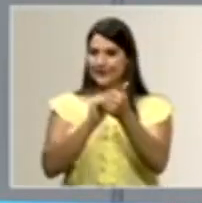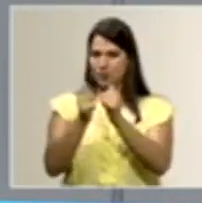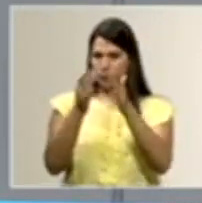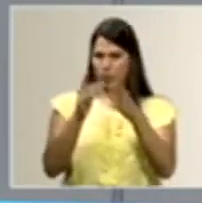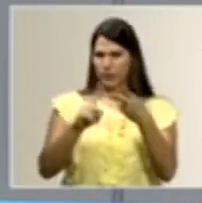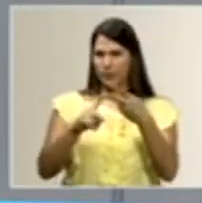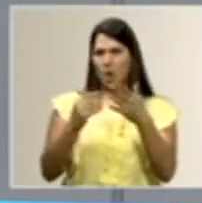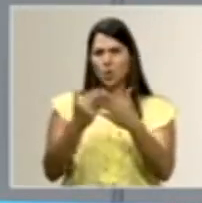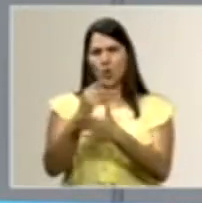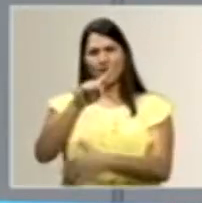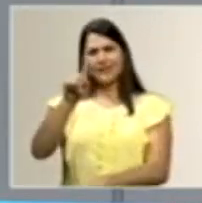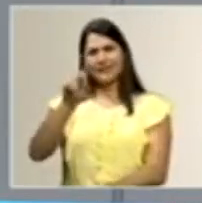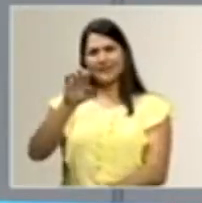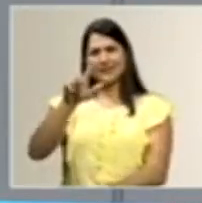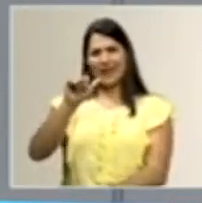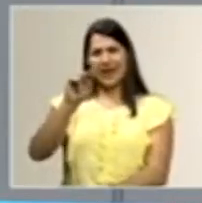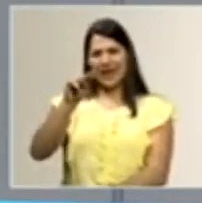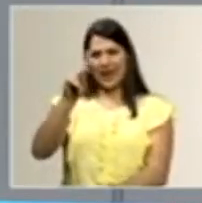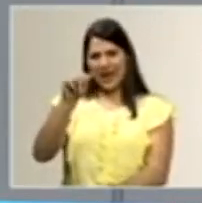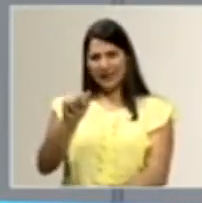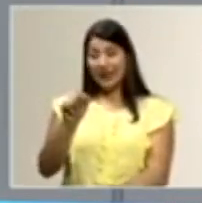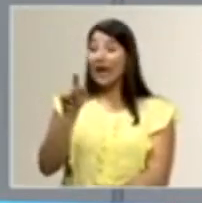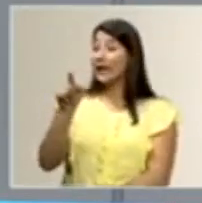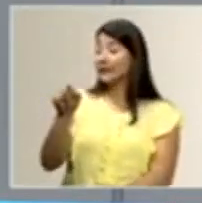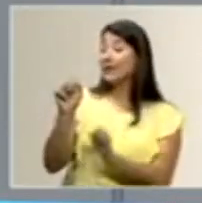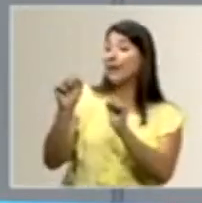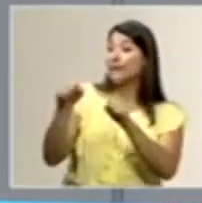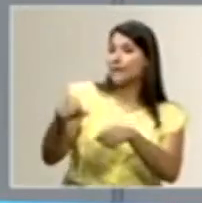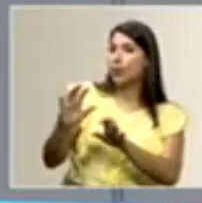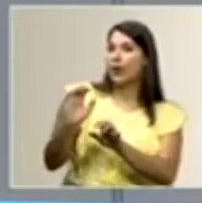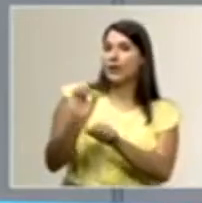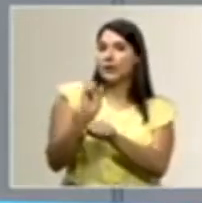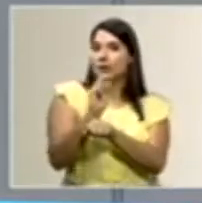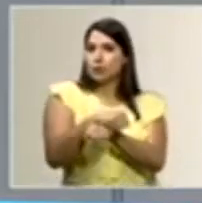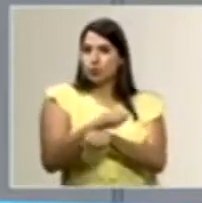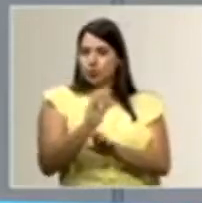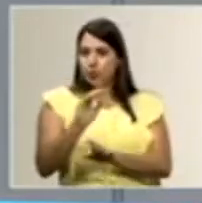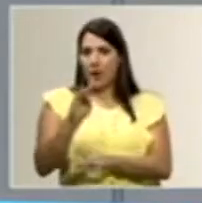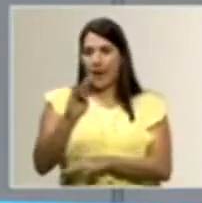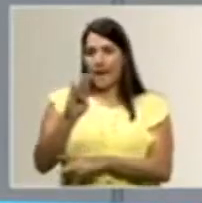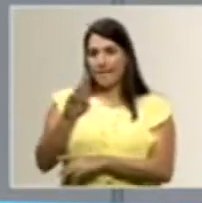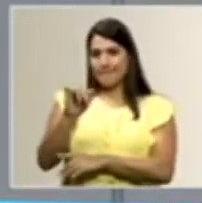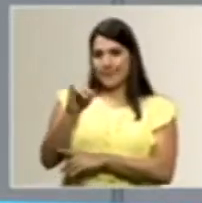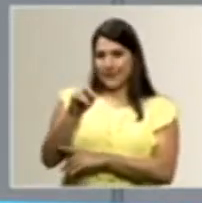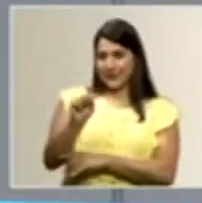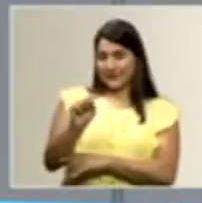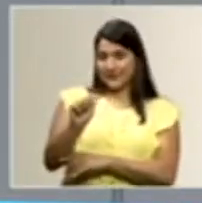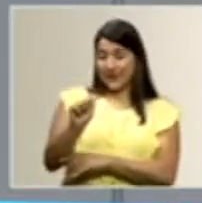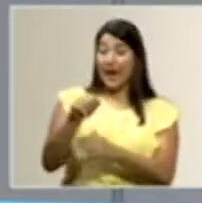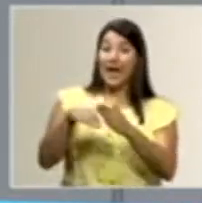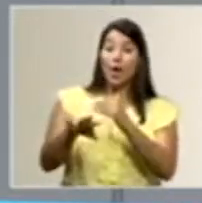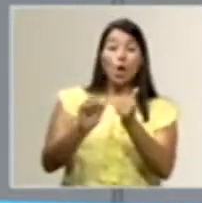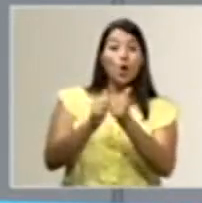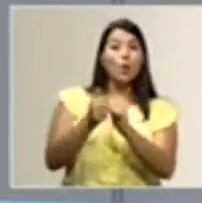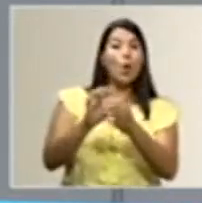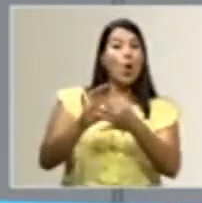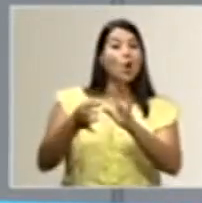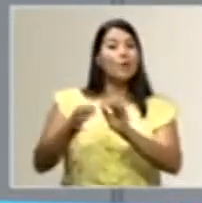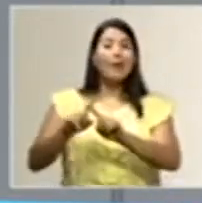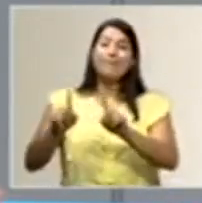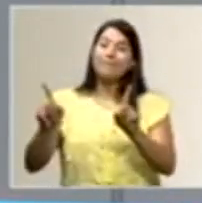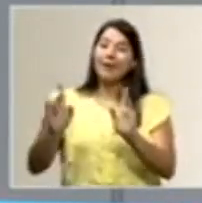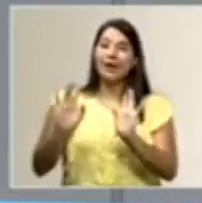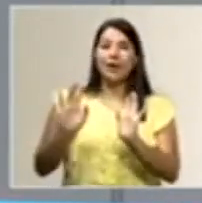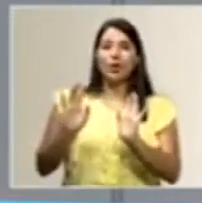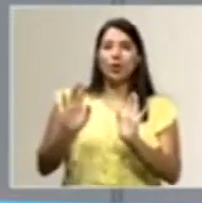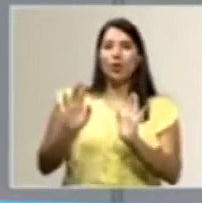Zelanda, Paige Herr, que ella es la que podría rivalizar el puesto de Brisa en las olimpiadas, pero tendría que quedar campeona